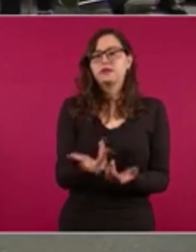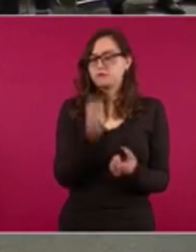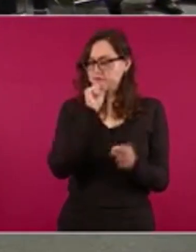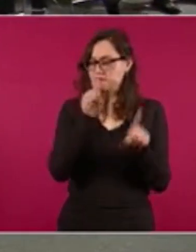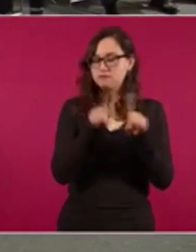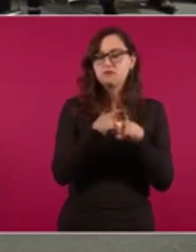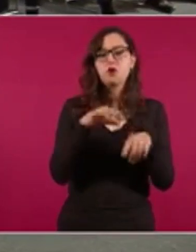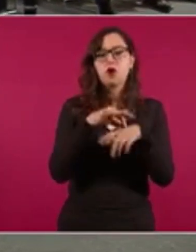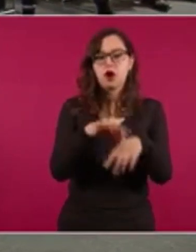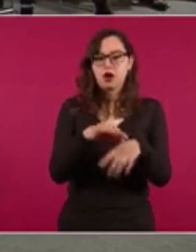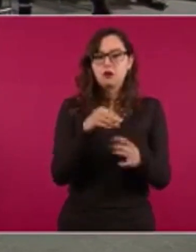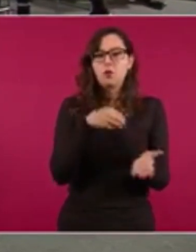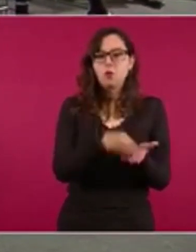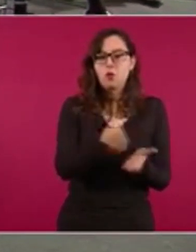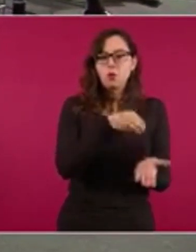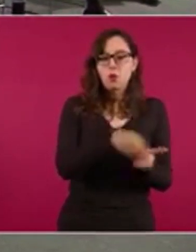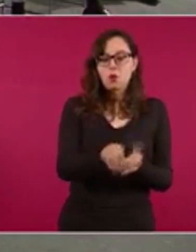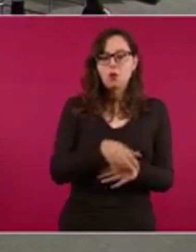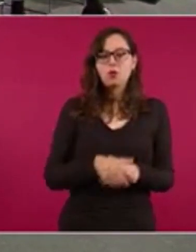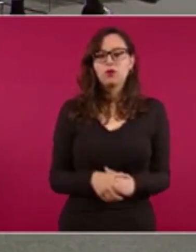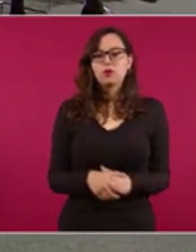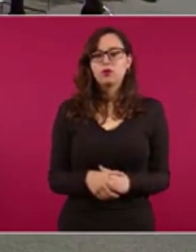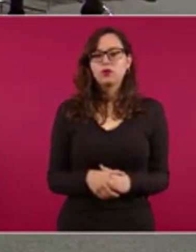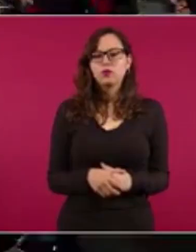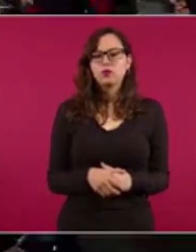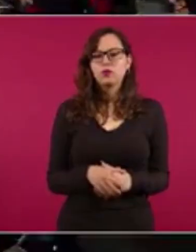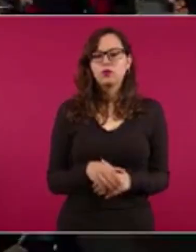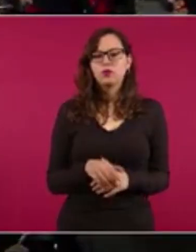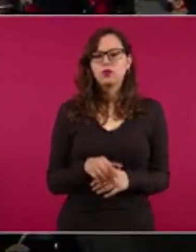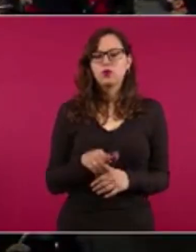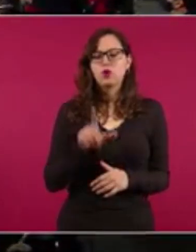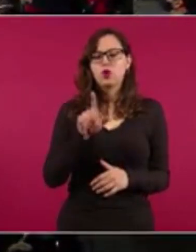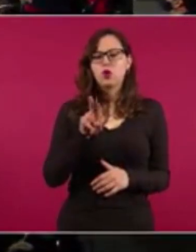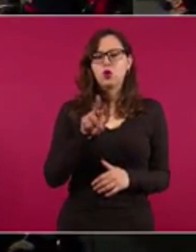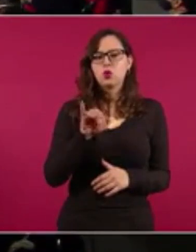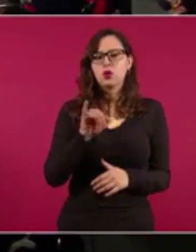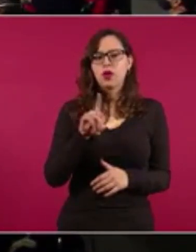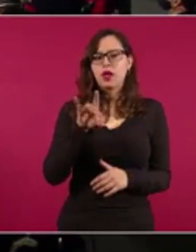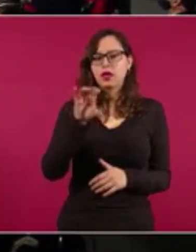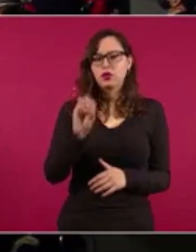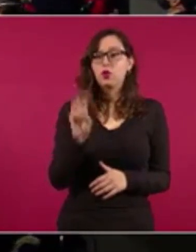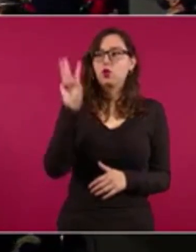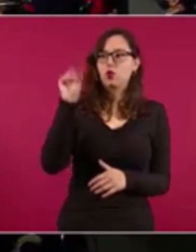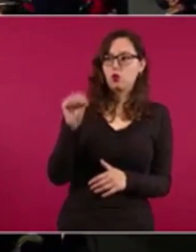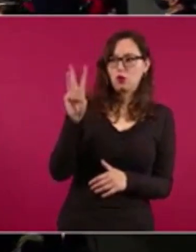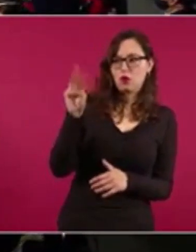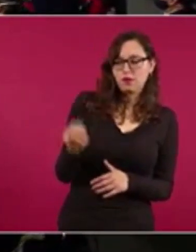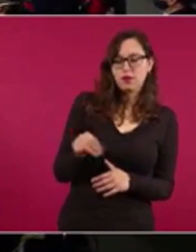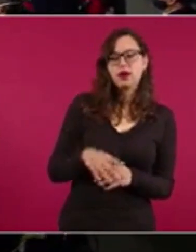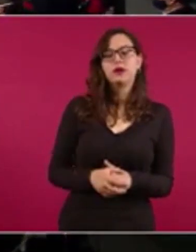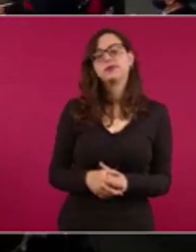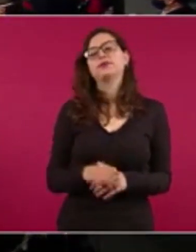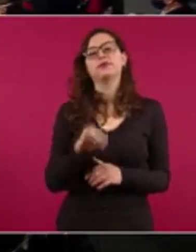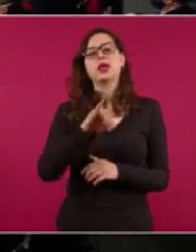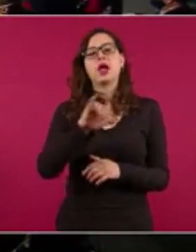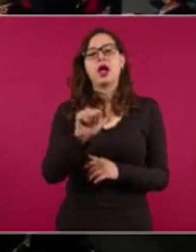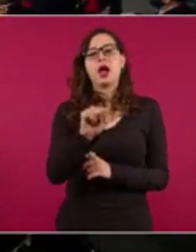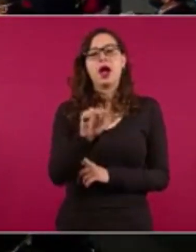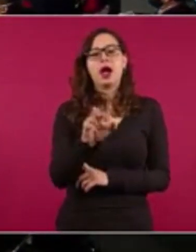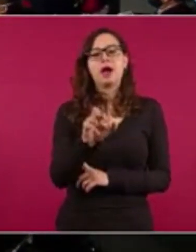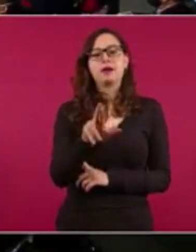Cerdo, Guillermo Lureiro Walmart Distribuidores, Javier Treviño Walmart